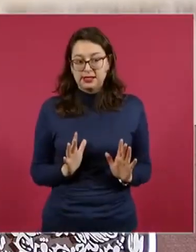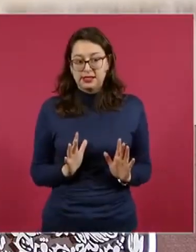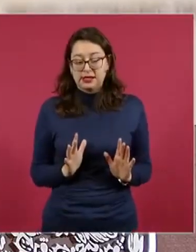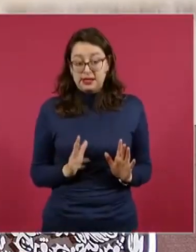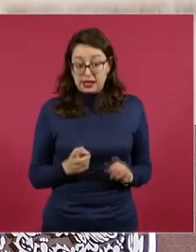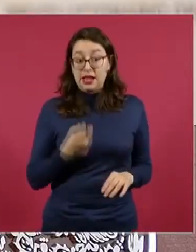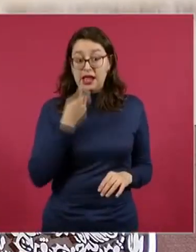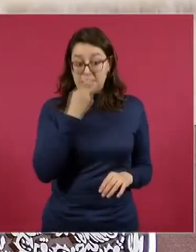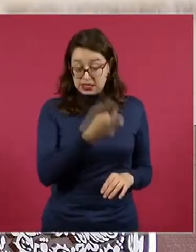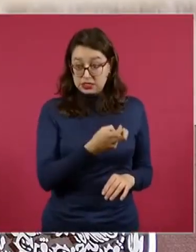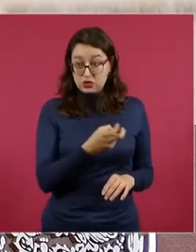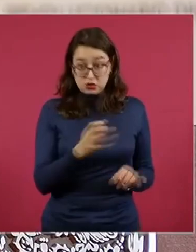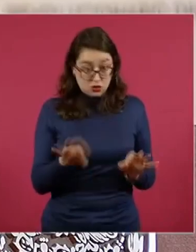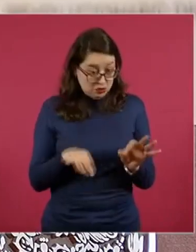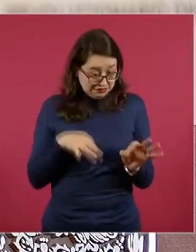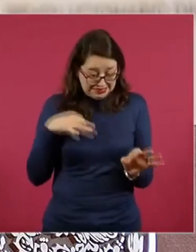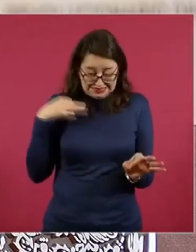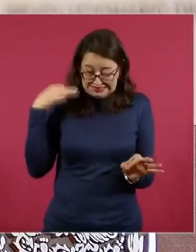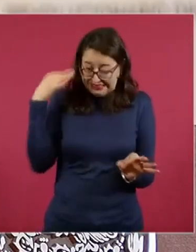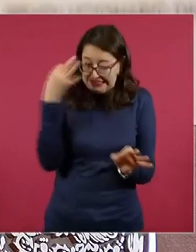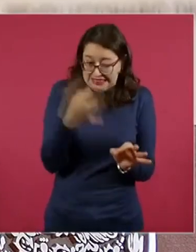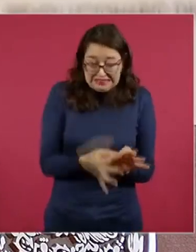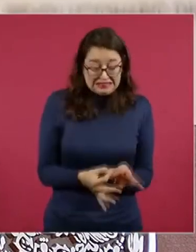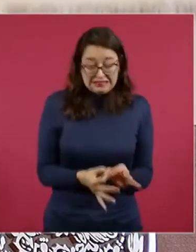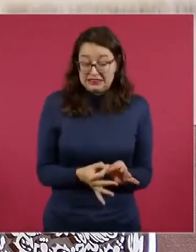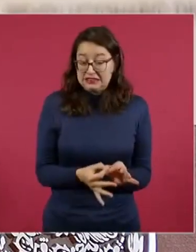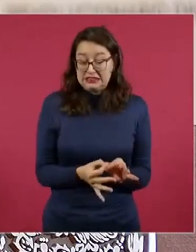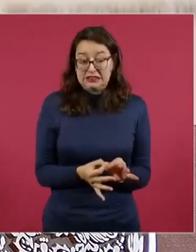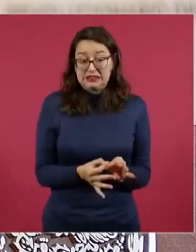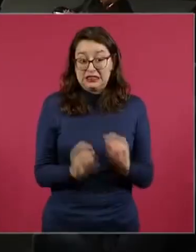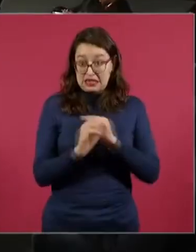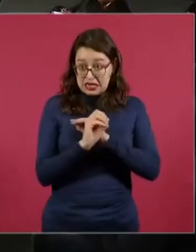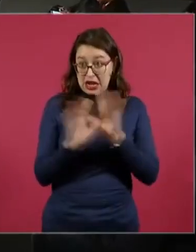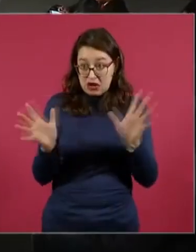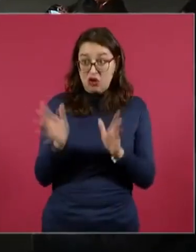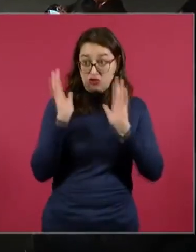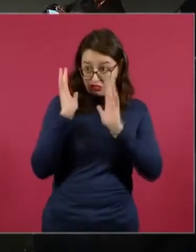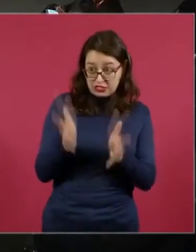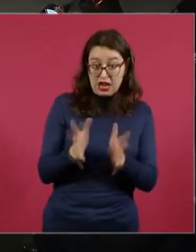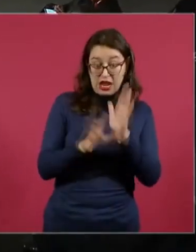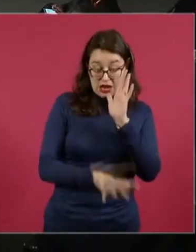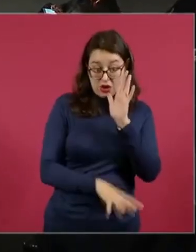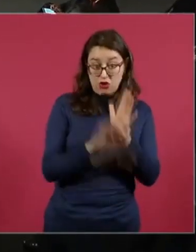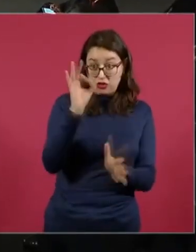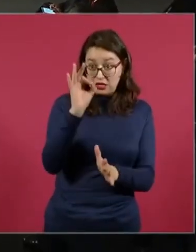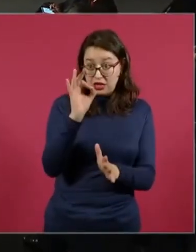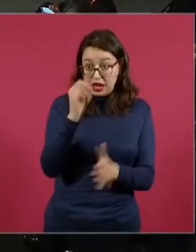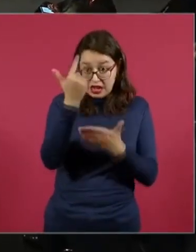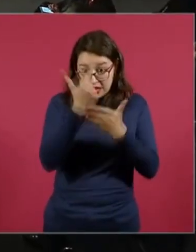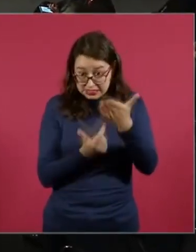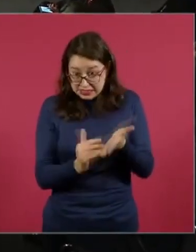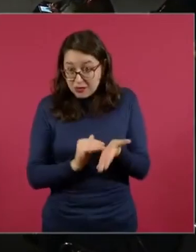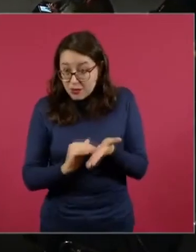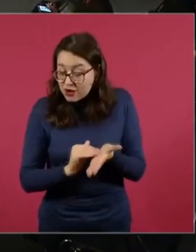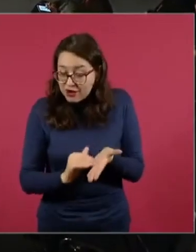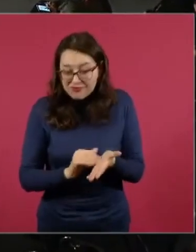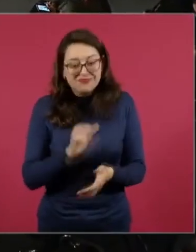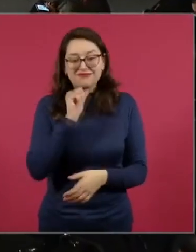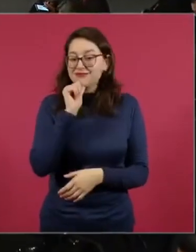persona hasta que quede claro que es efectivamente la persona reportada.